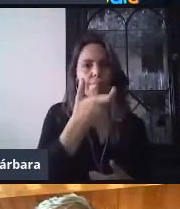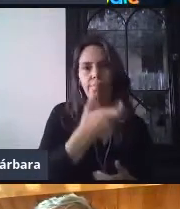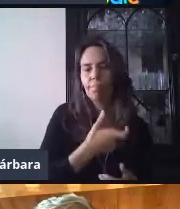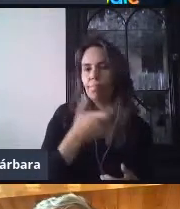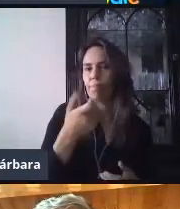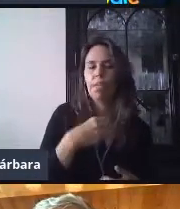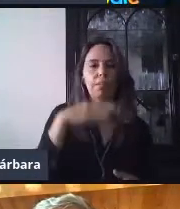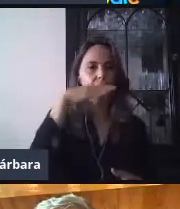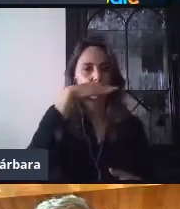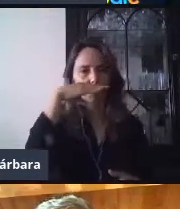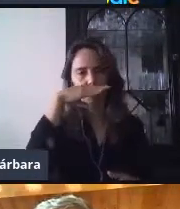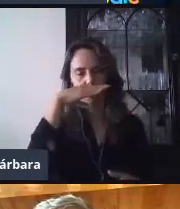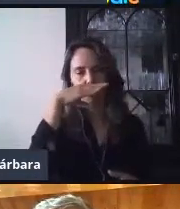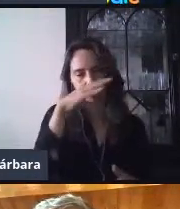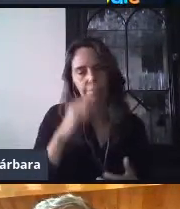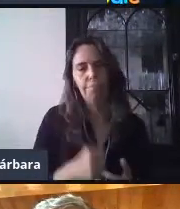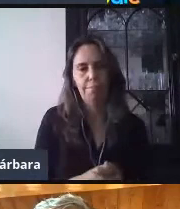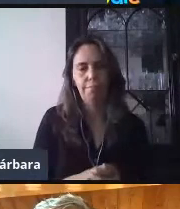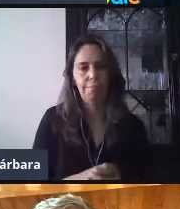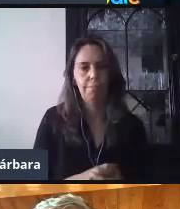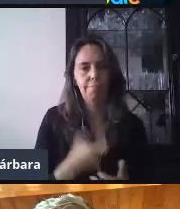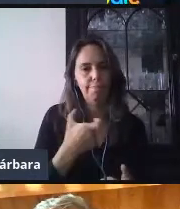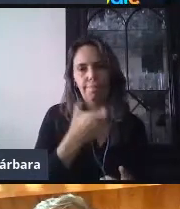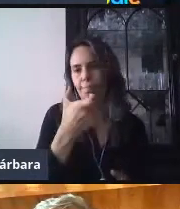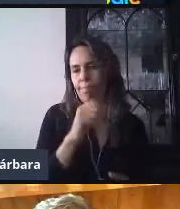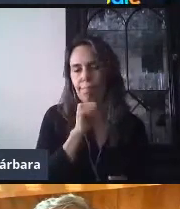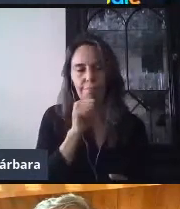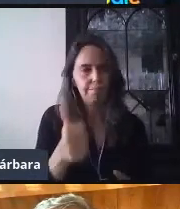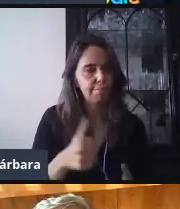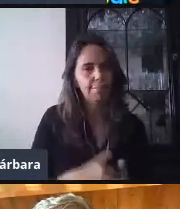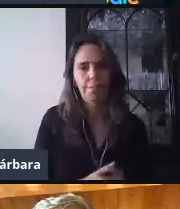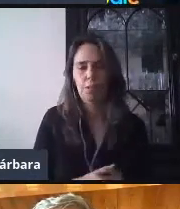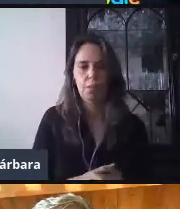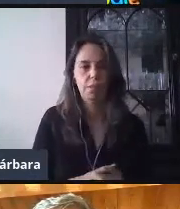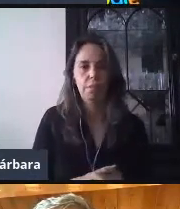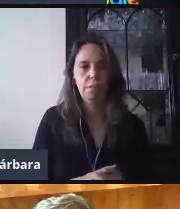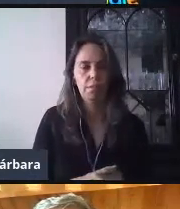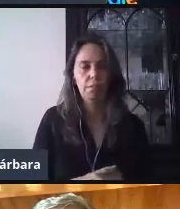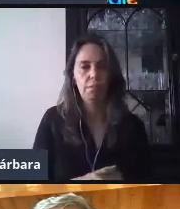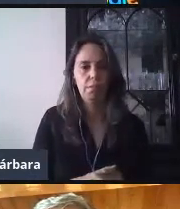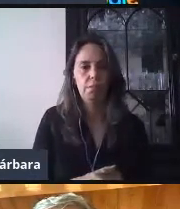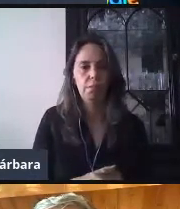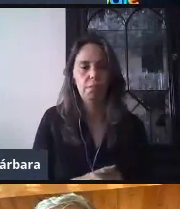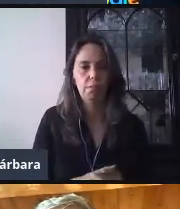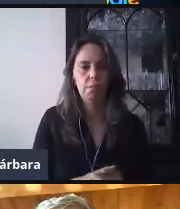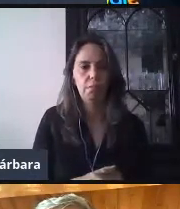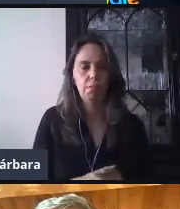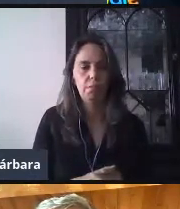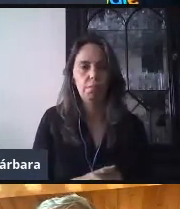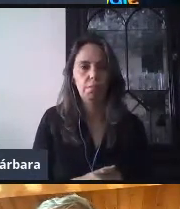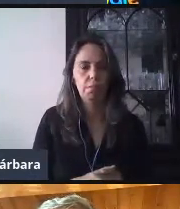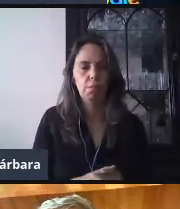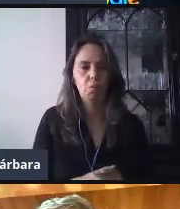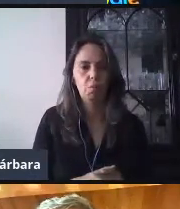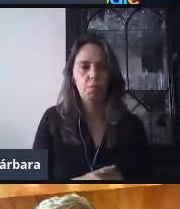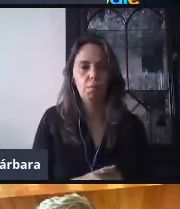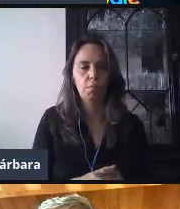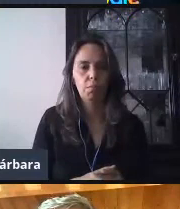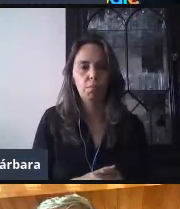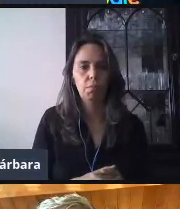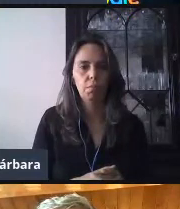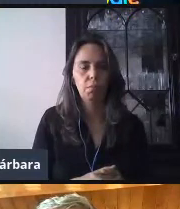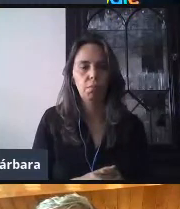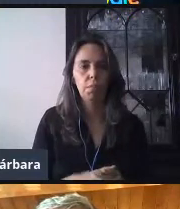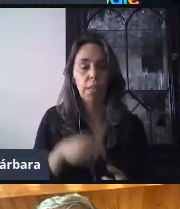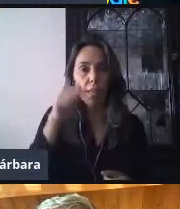donaciones. De hecho, en las cuales, pues, estas empresas han volteado a la Ciudad de México. ¿Por qué? Porque esta es la comunidad,